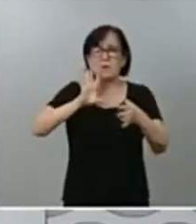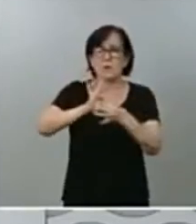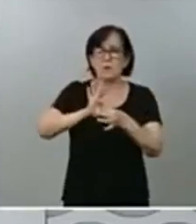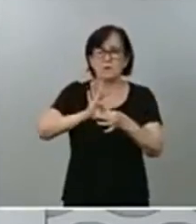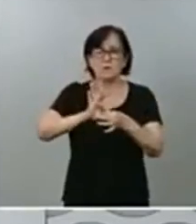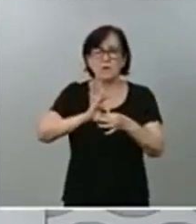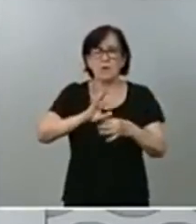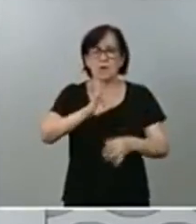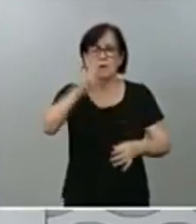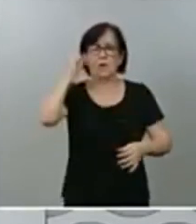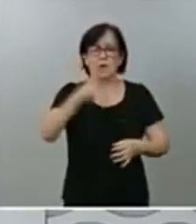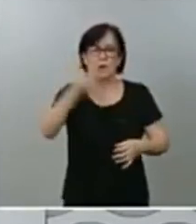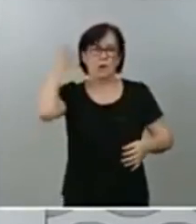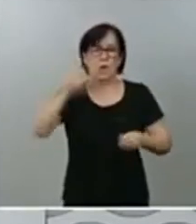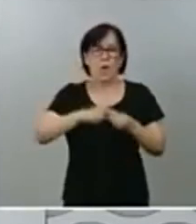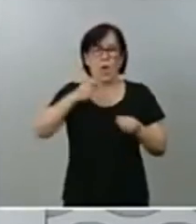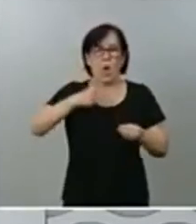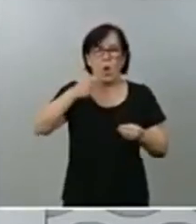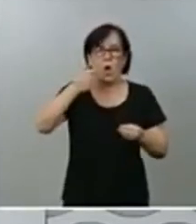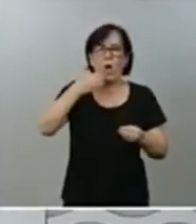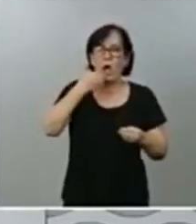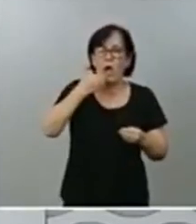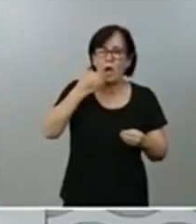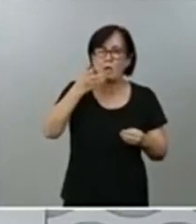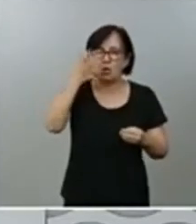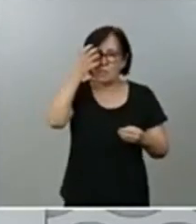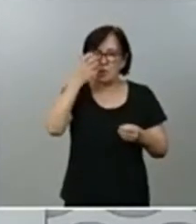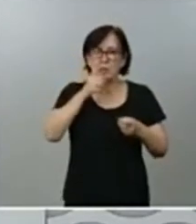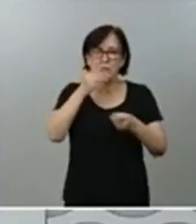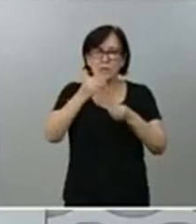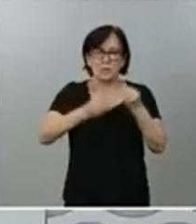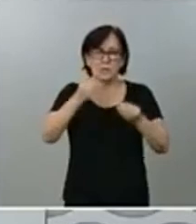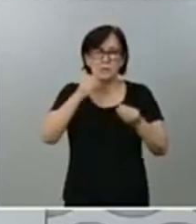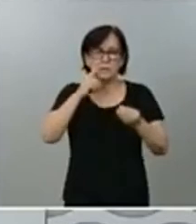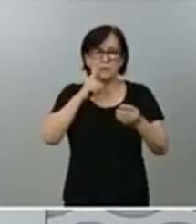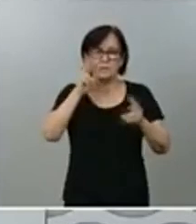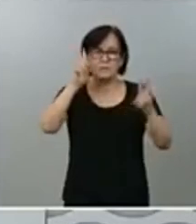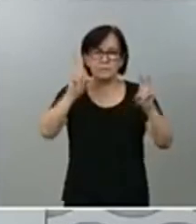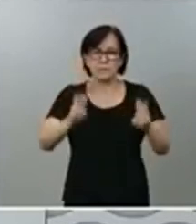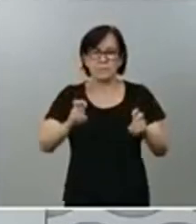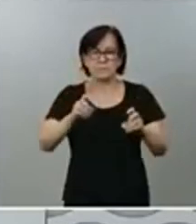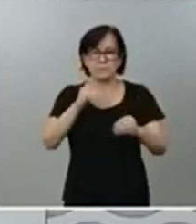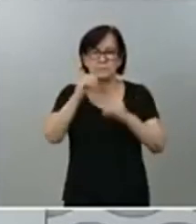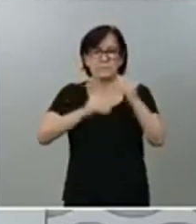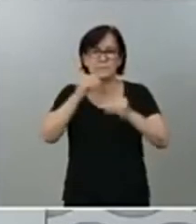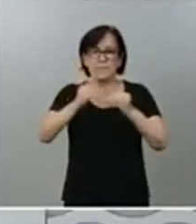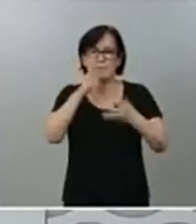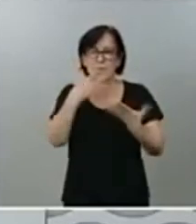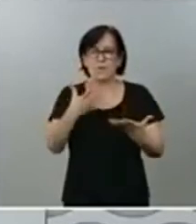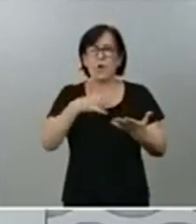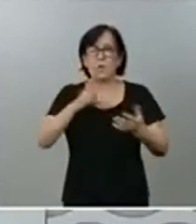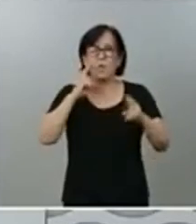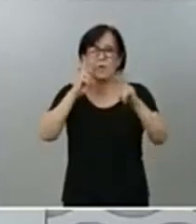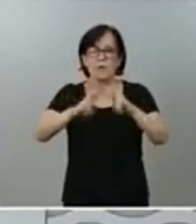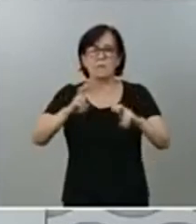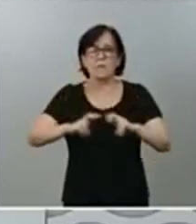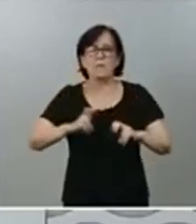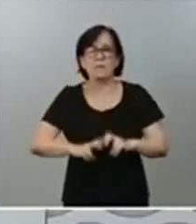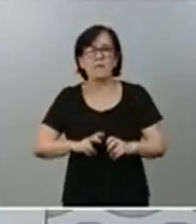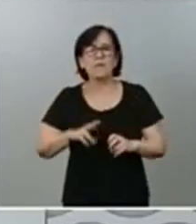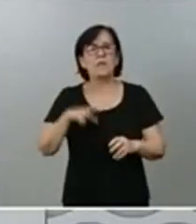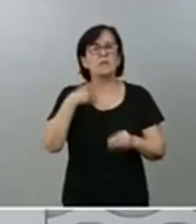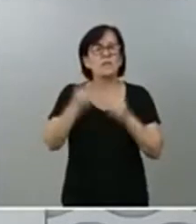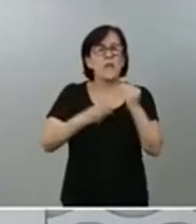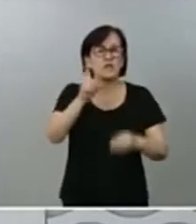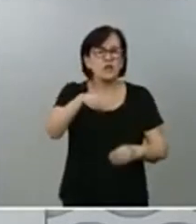o el hackeo o la intervención sobre ese aparato que, por tanto, pueda investigar si se ha producido, en qué